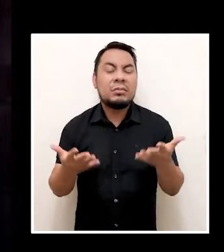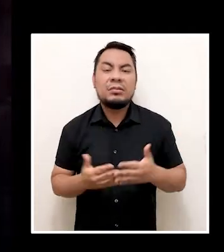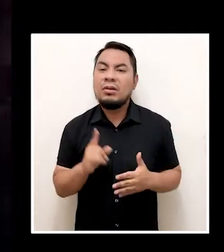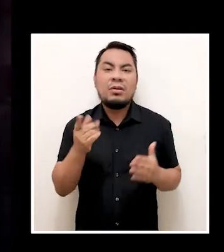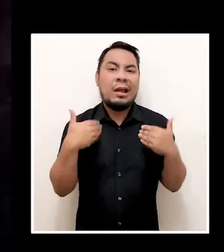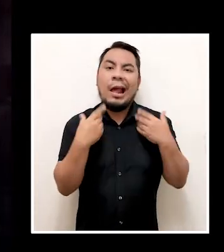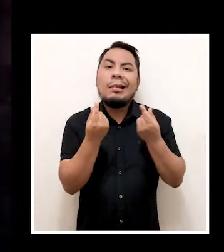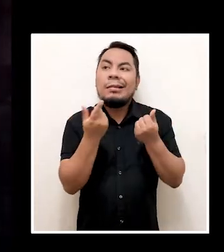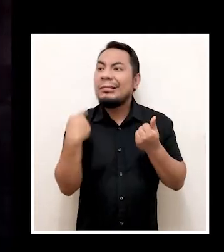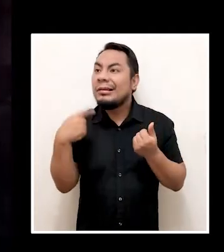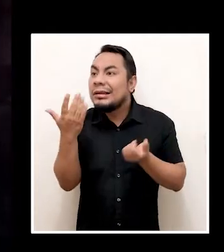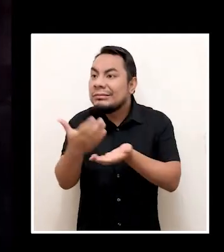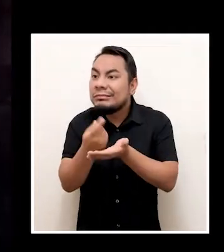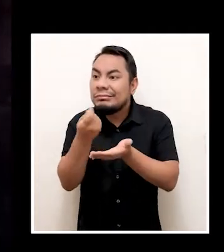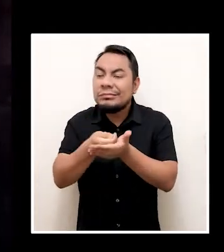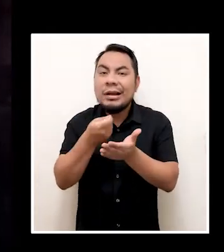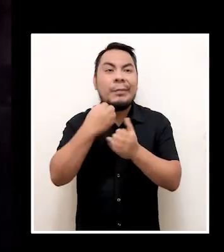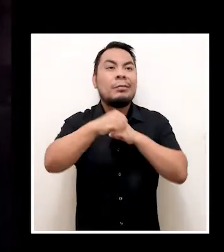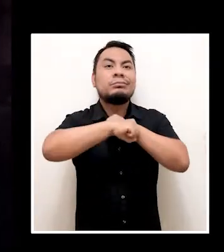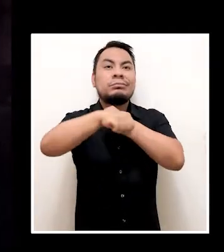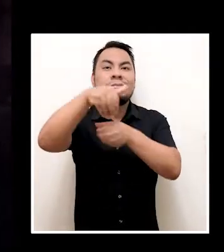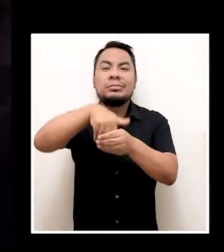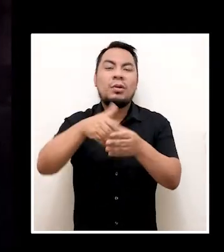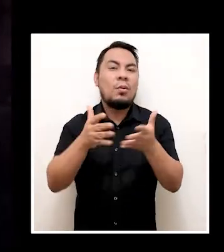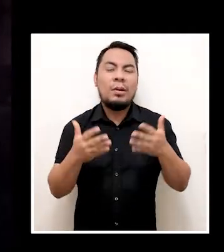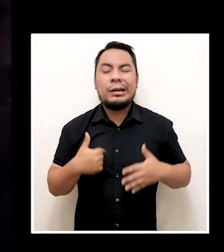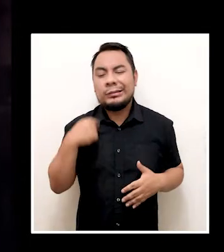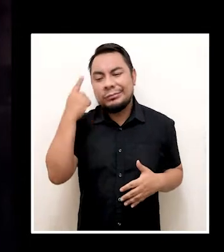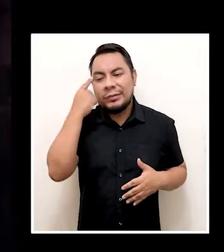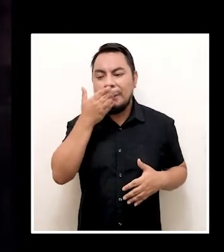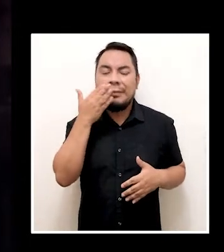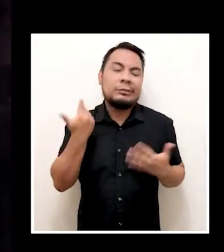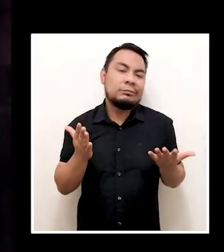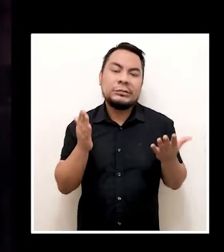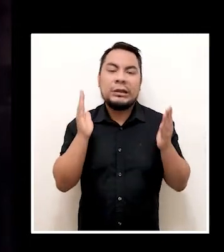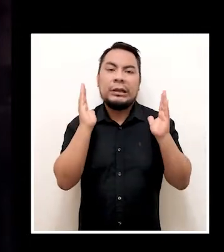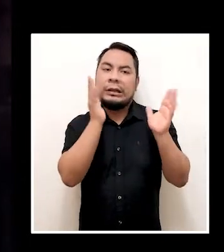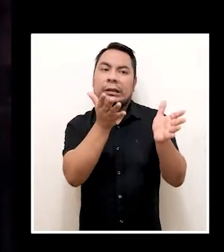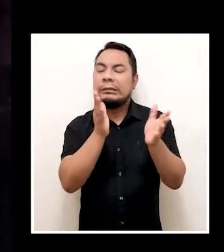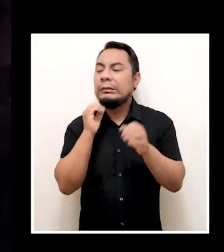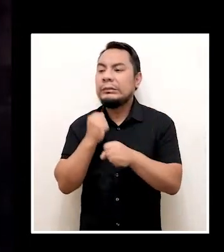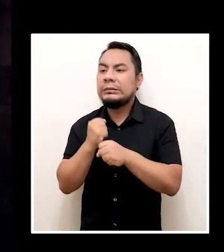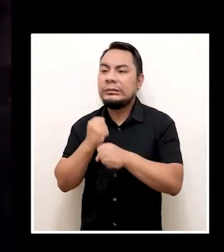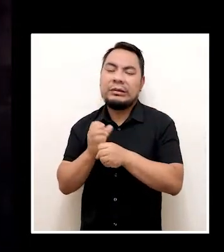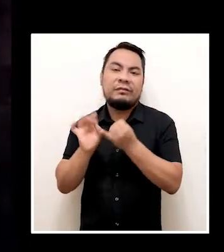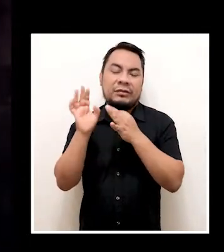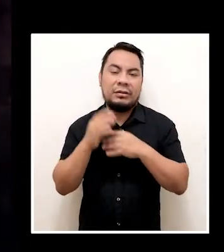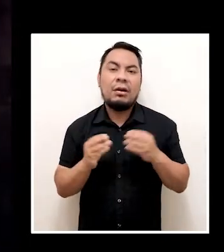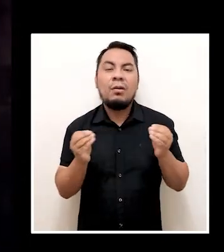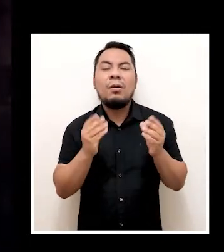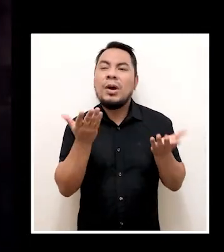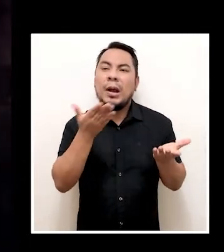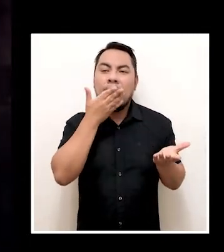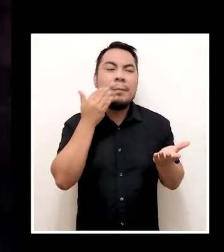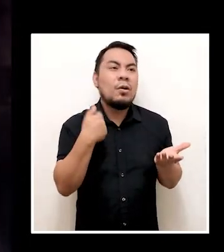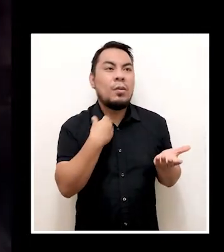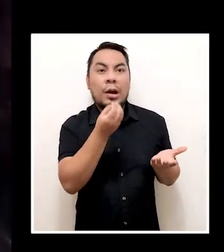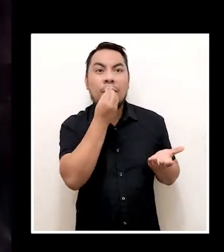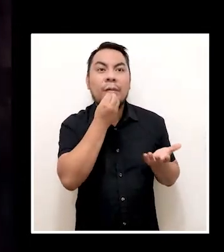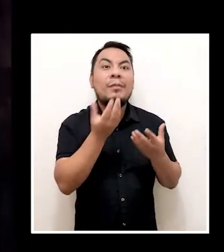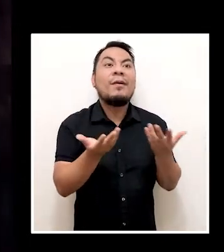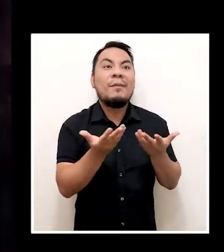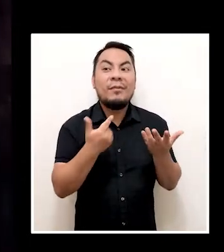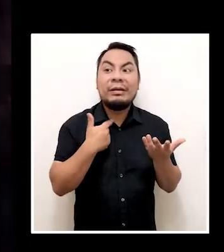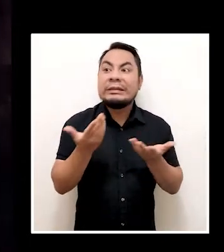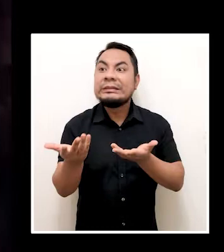el no tener recursos económicos, ¿no? Entonces, ¿qué prefieres? Trabajar o dejar de